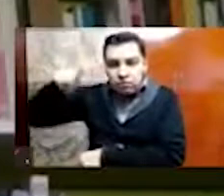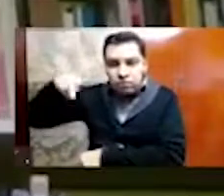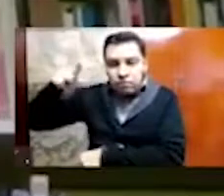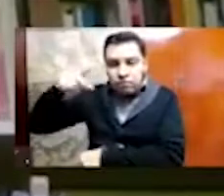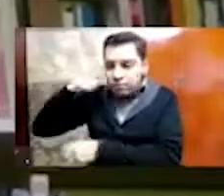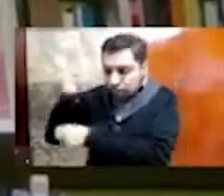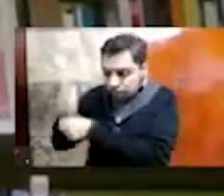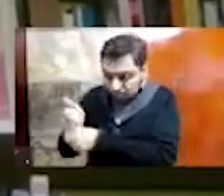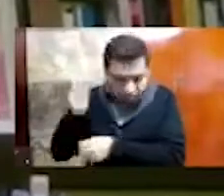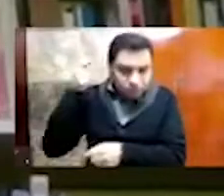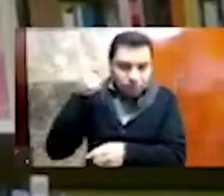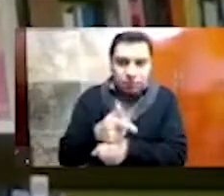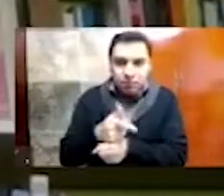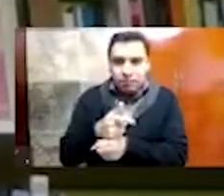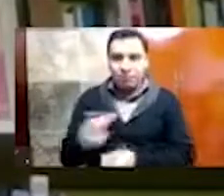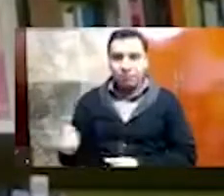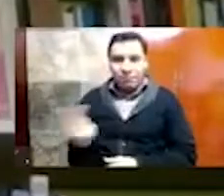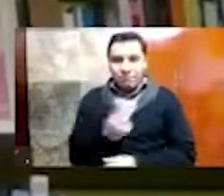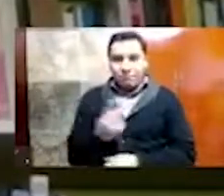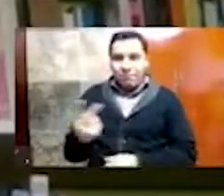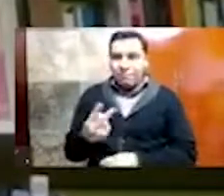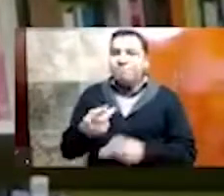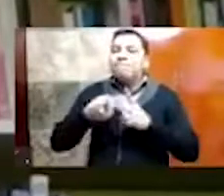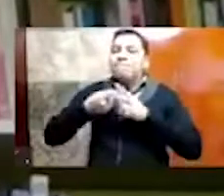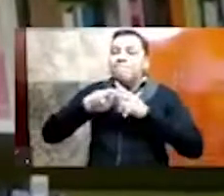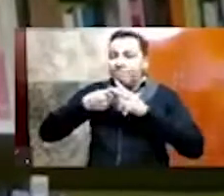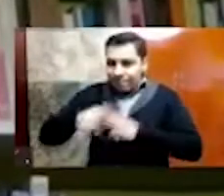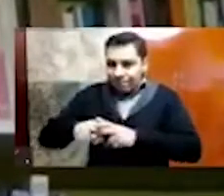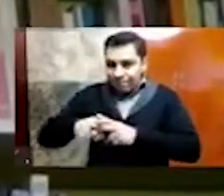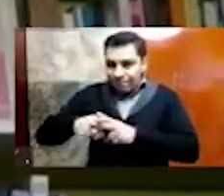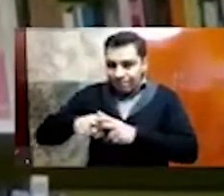que son, marcan el inicio de la arqueología,